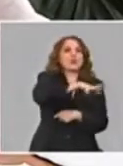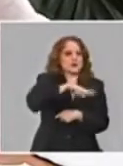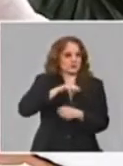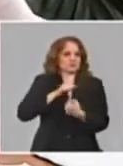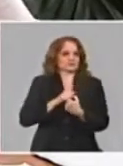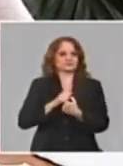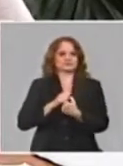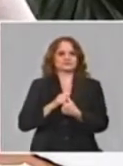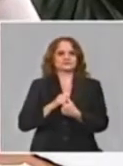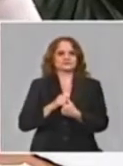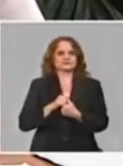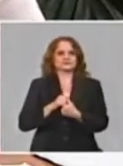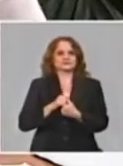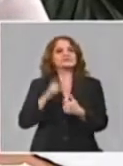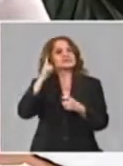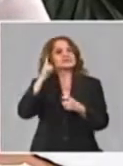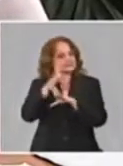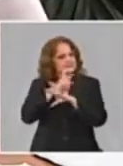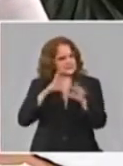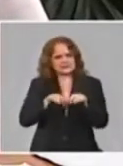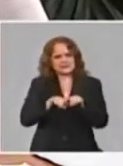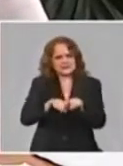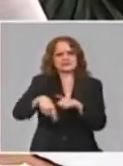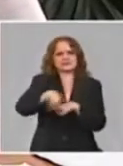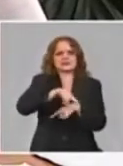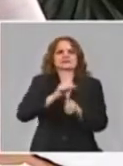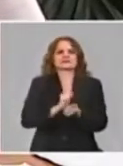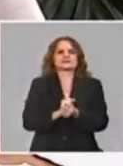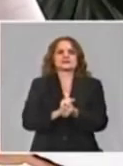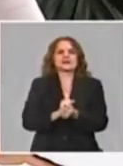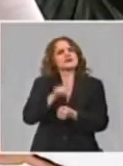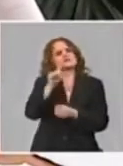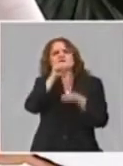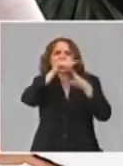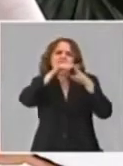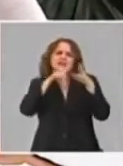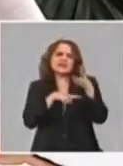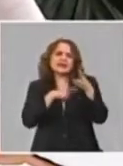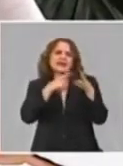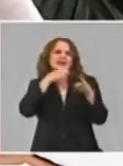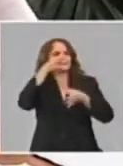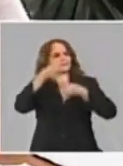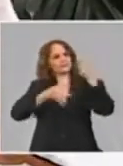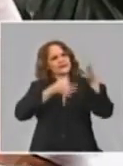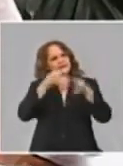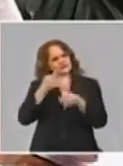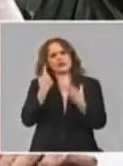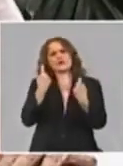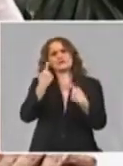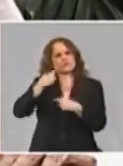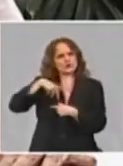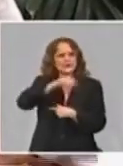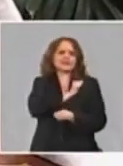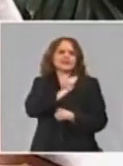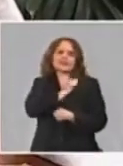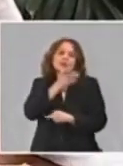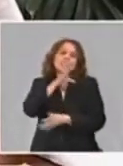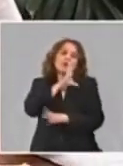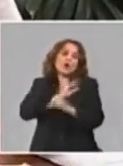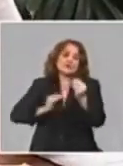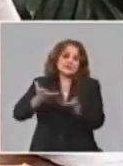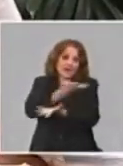tres comentarios iniciales un poco para entrar en lo que estamos haciendo, porque son cosas que en estos días hemos estado hablando mucho entre el compañero.